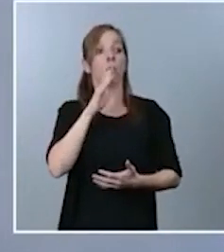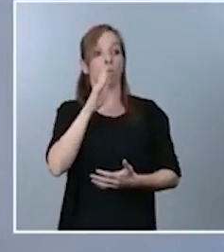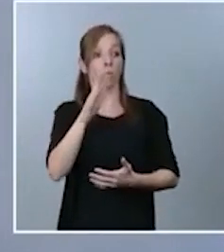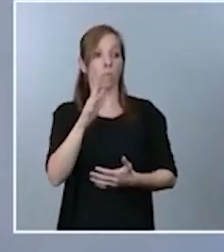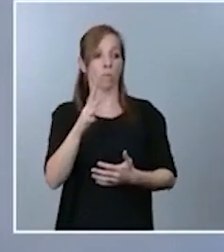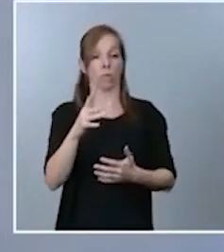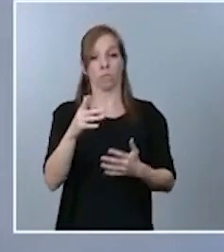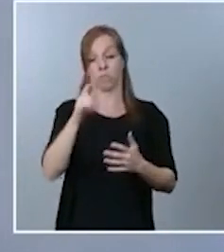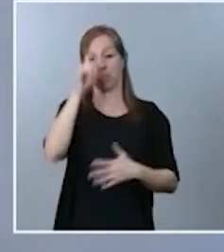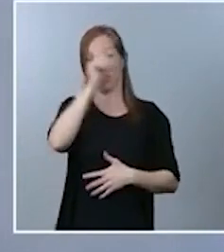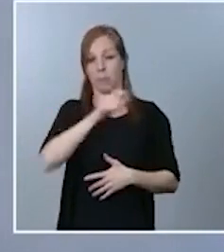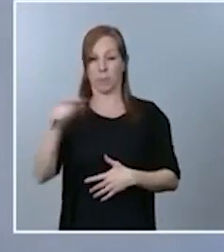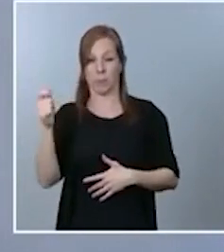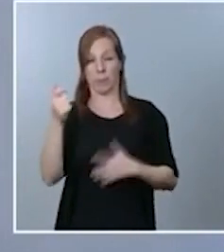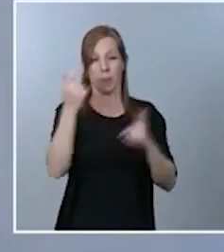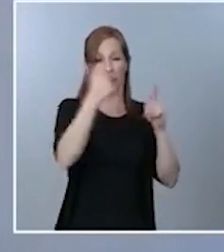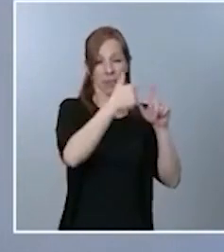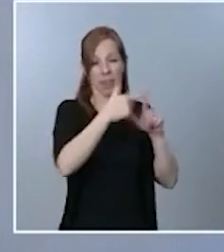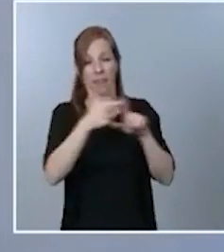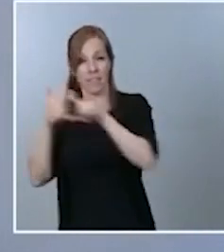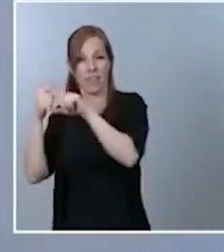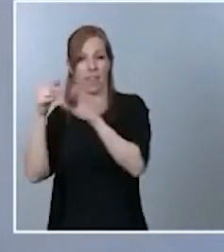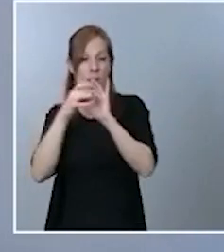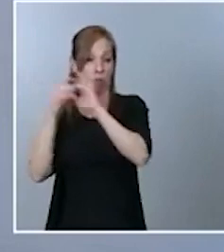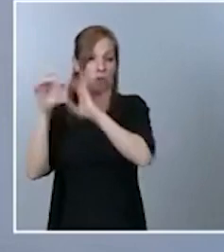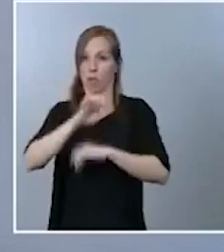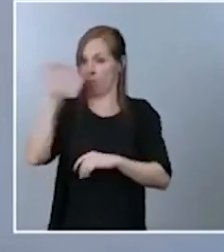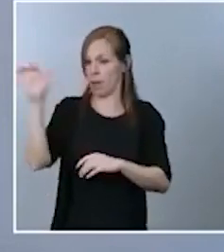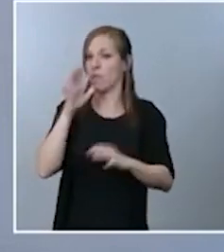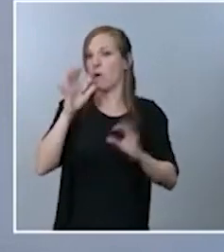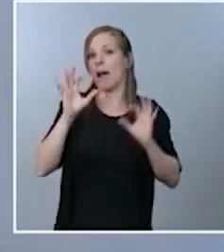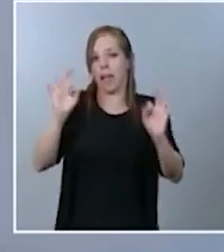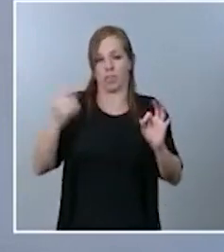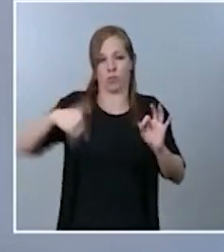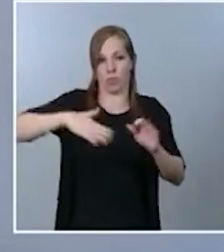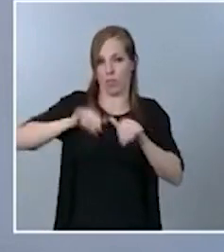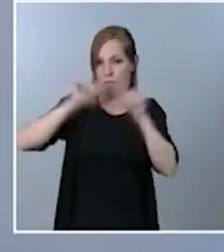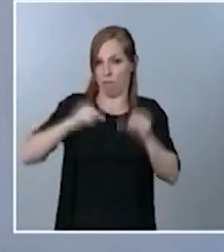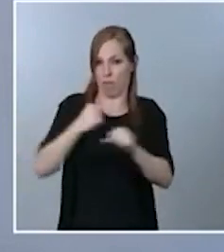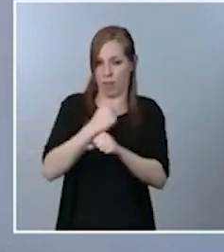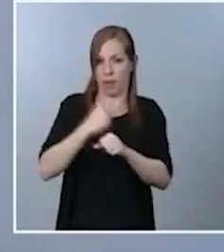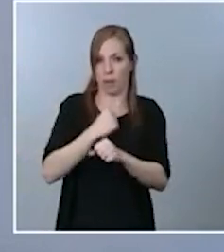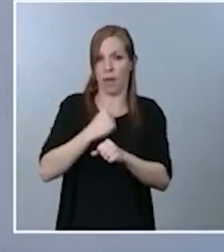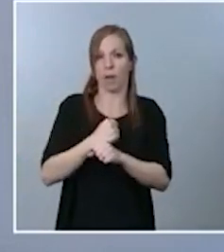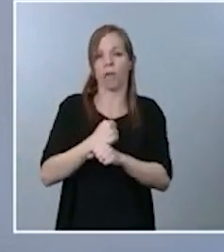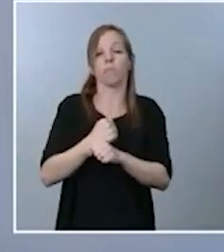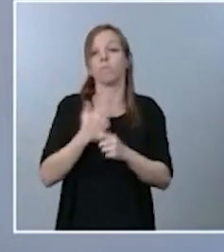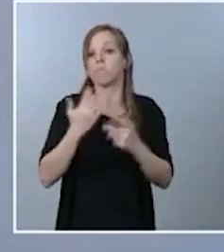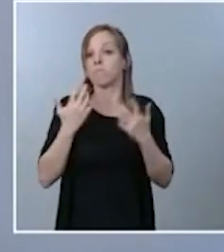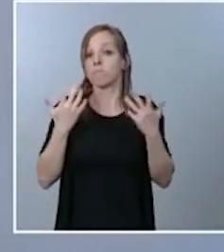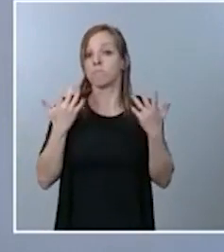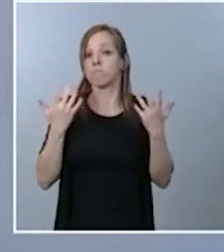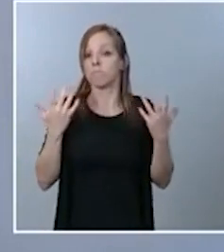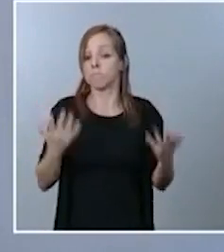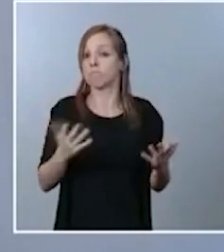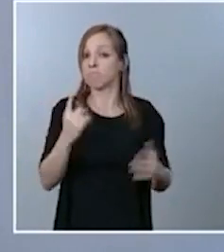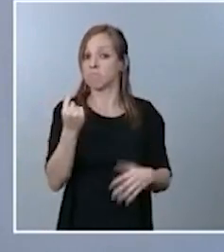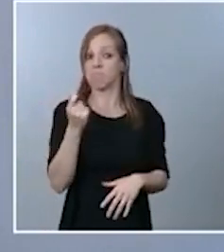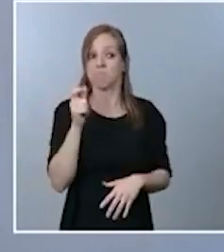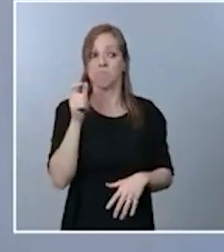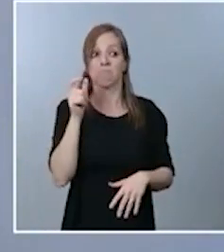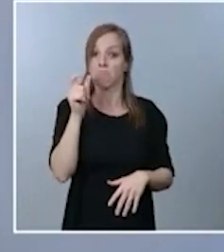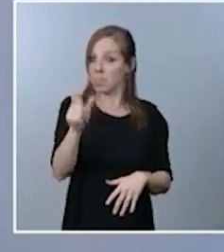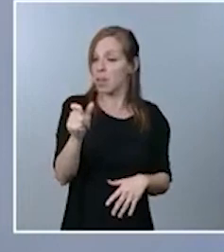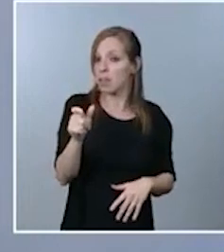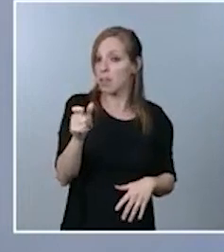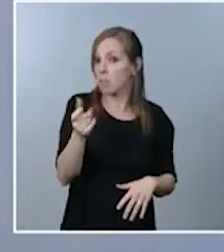que tiene la Unión Europea que es como estamos haciendo todo y bueno pues hay un precio adecuado que yo